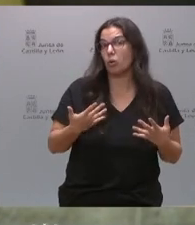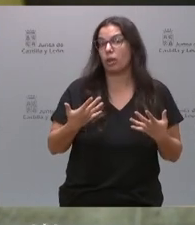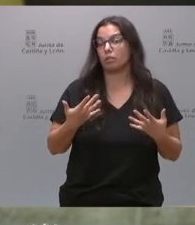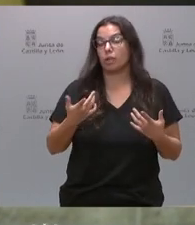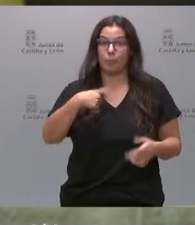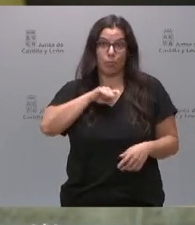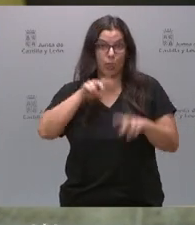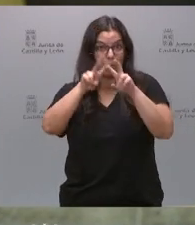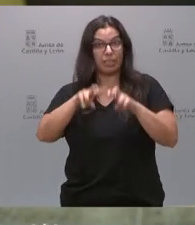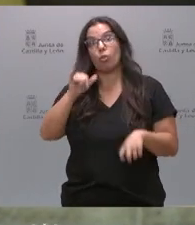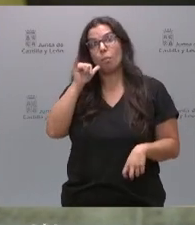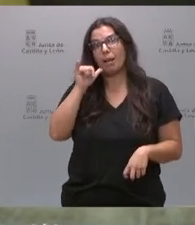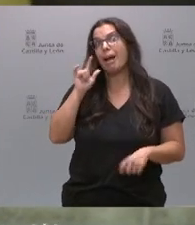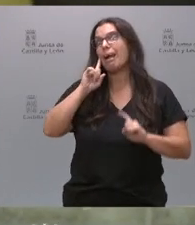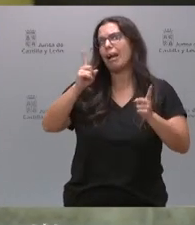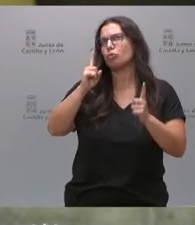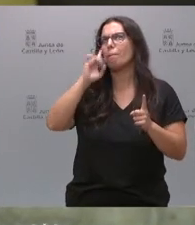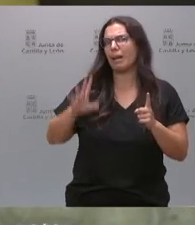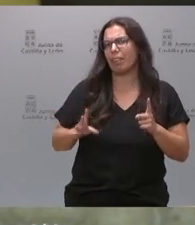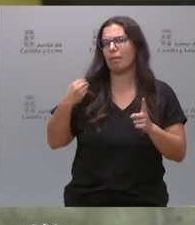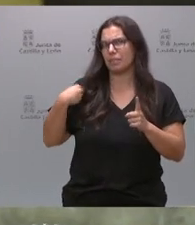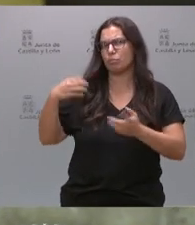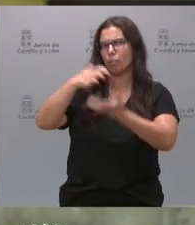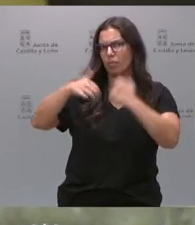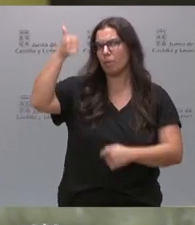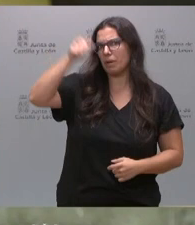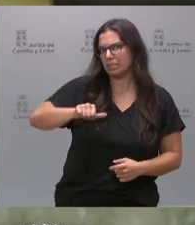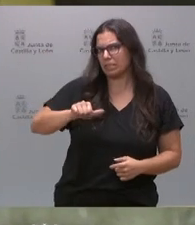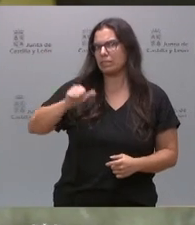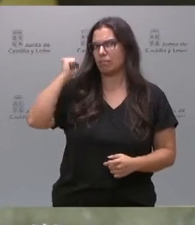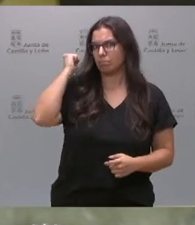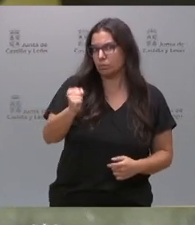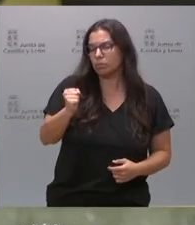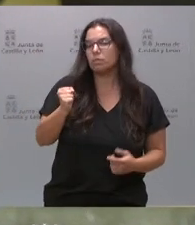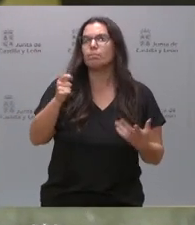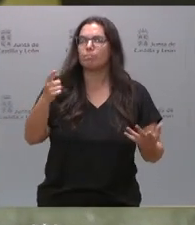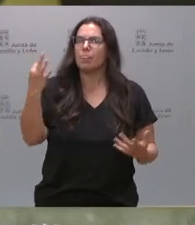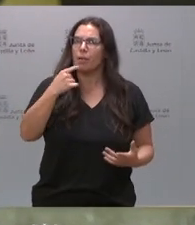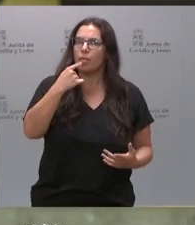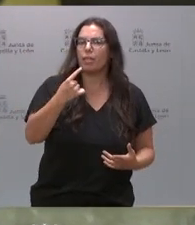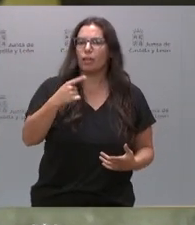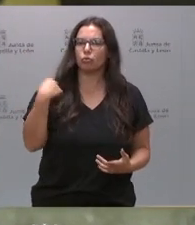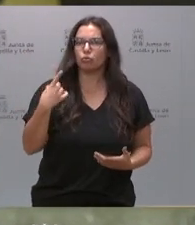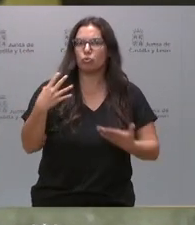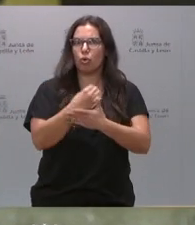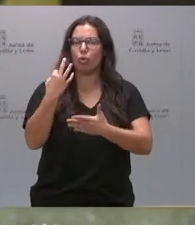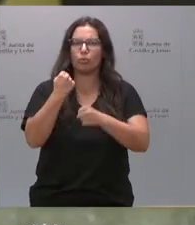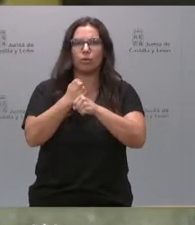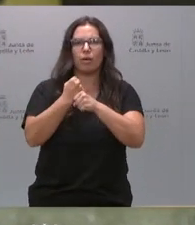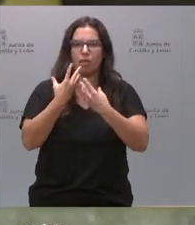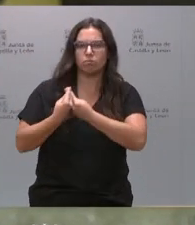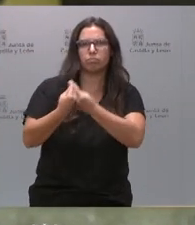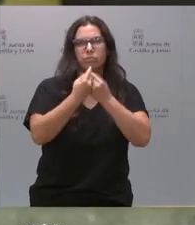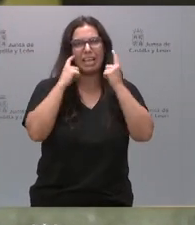policía en Béjar, tengo que decir que debemos trabajar todos juntos y redoblar nuestros esfuerzos